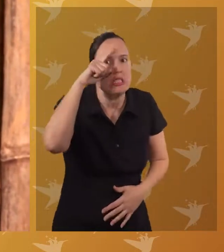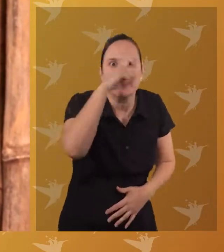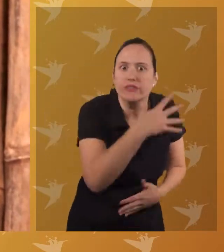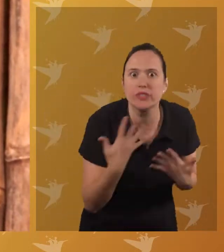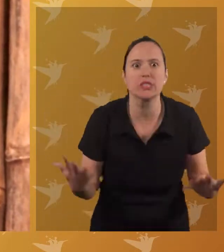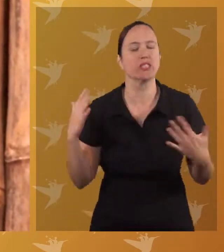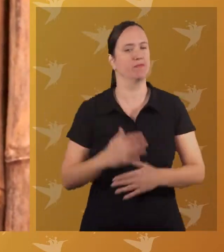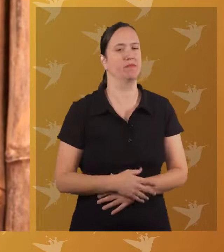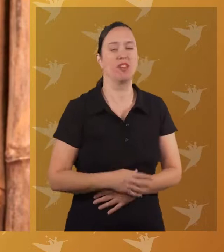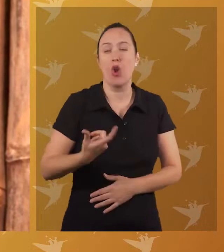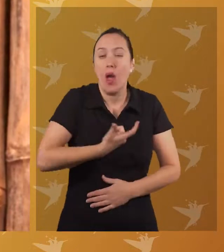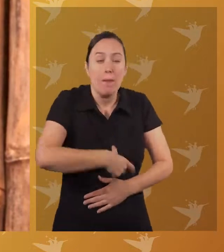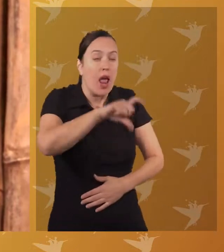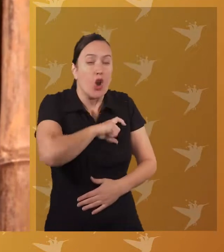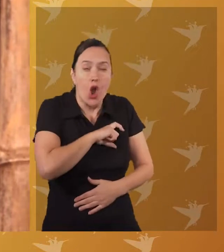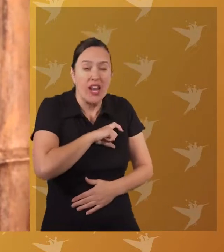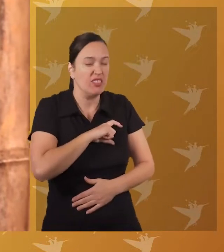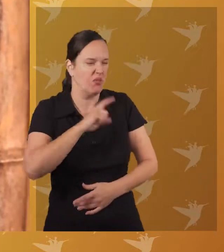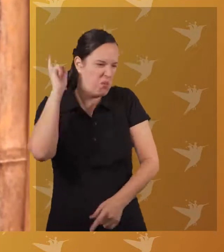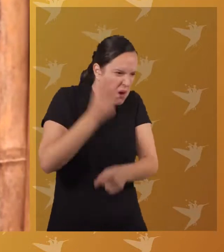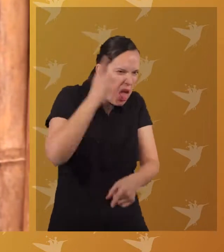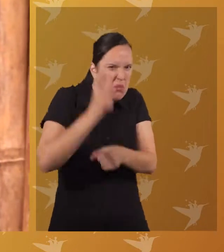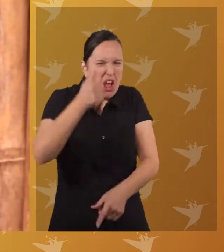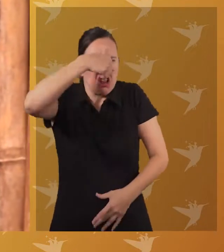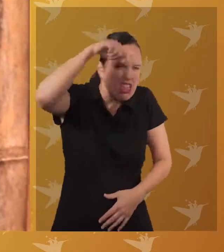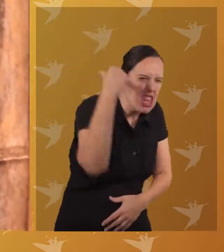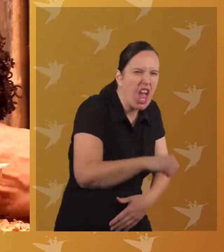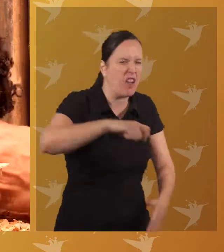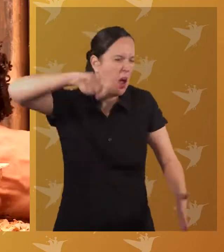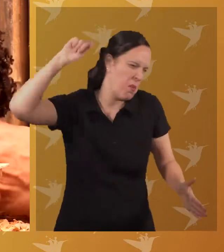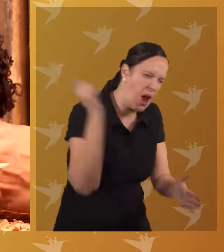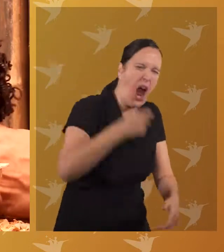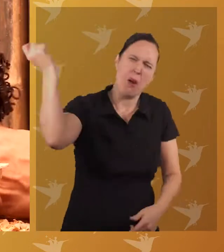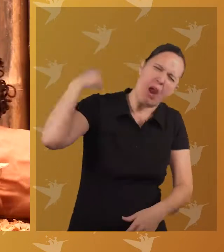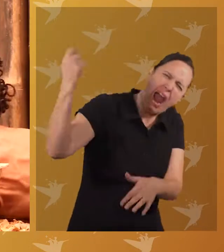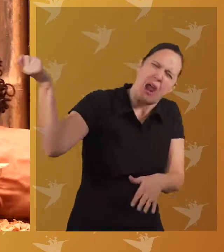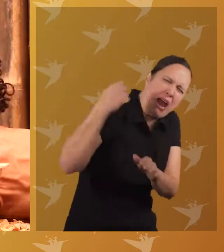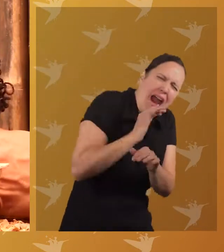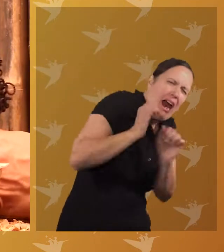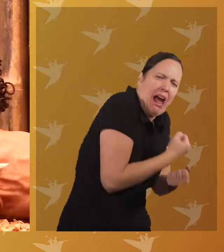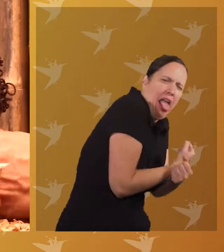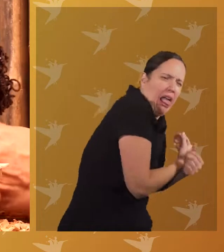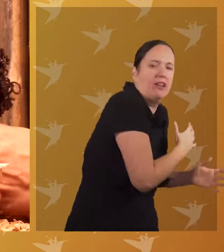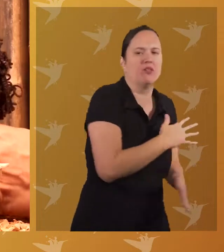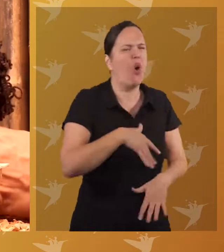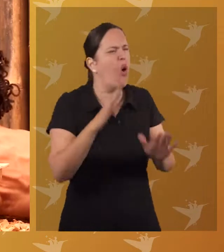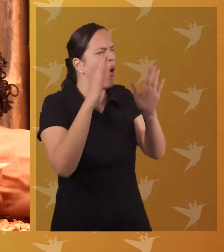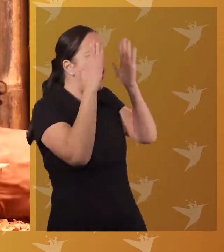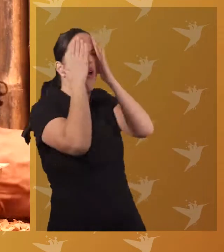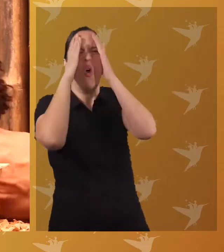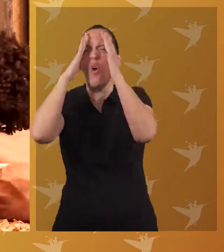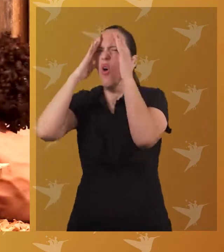difíciles. Además de eso, los españoles los castigaban y los golpeaban.